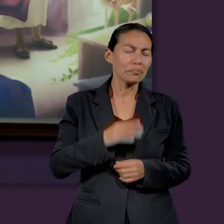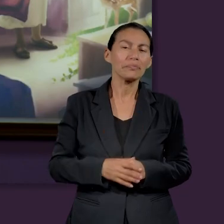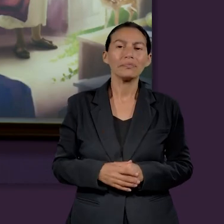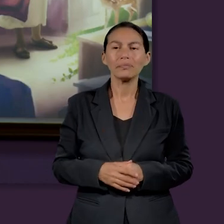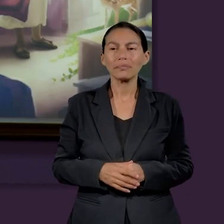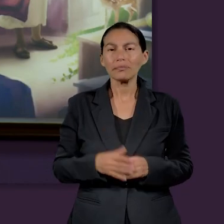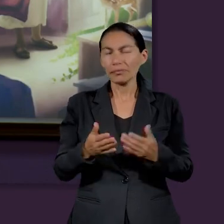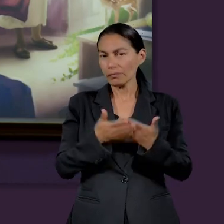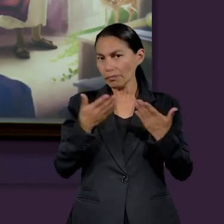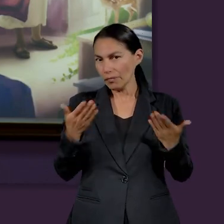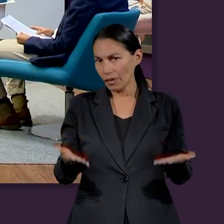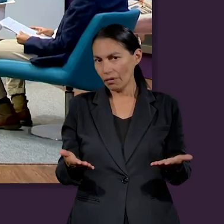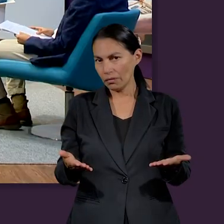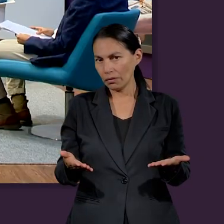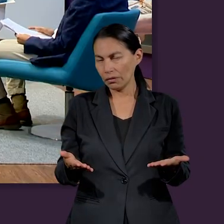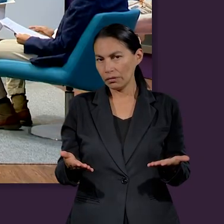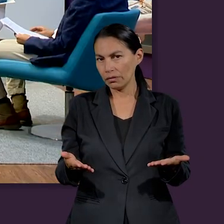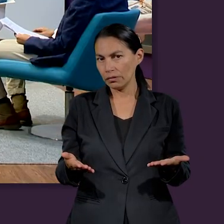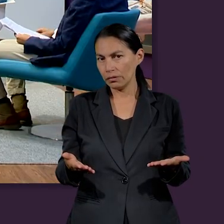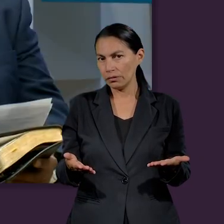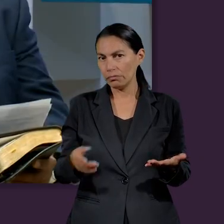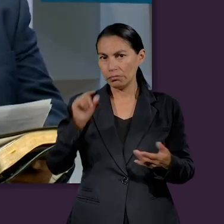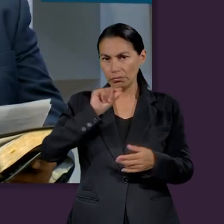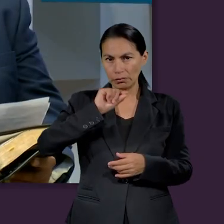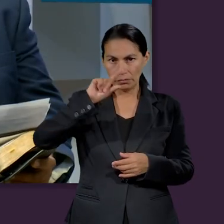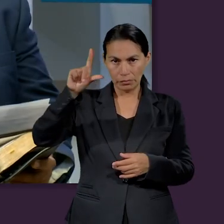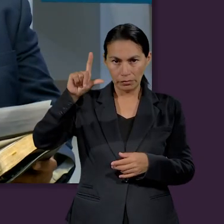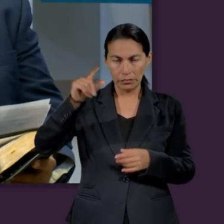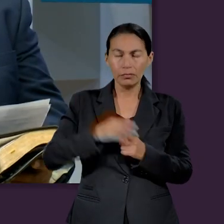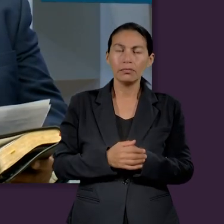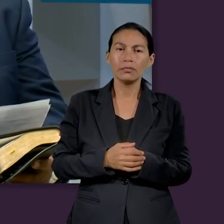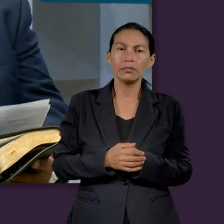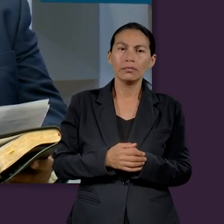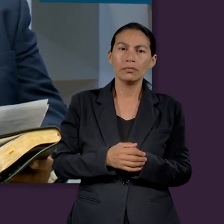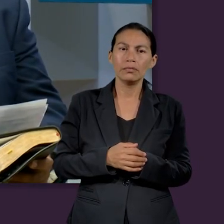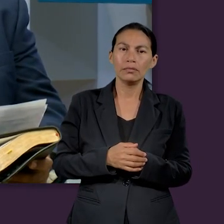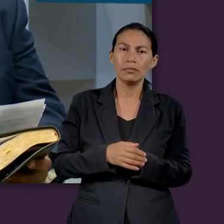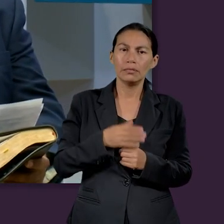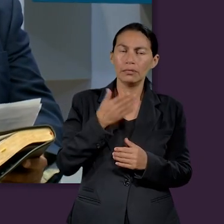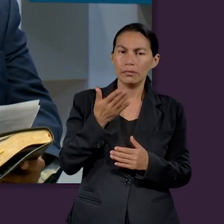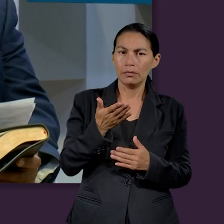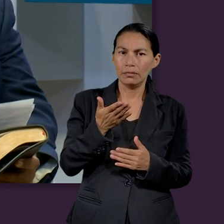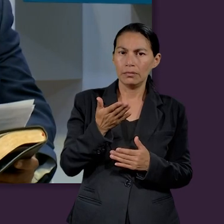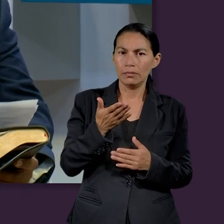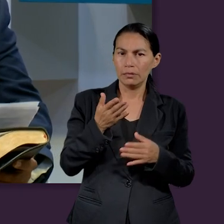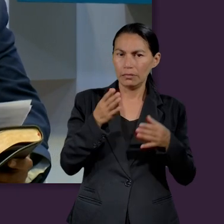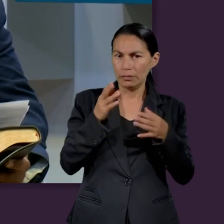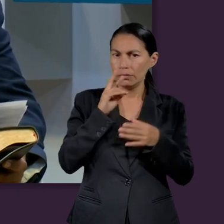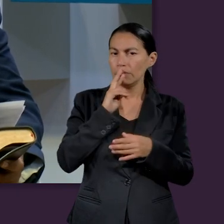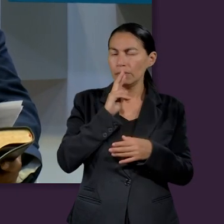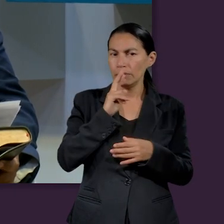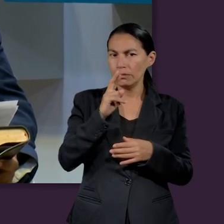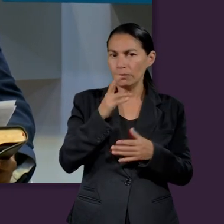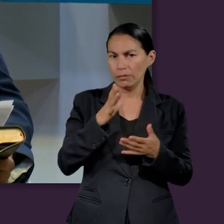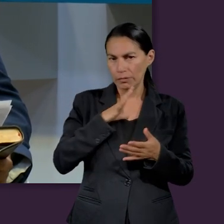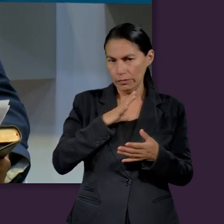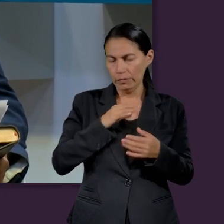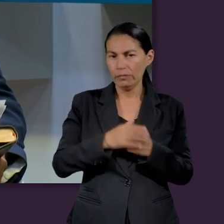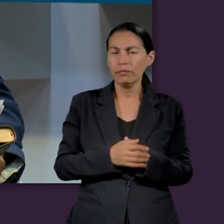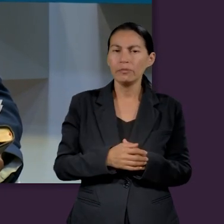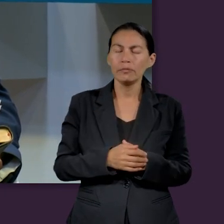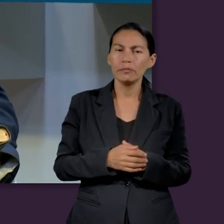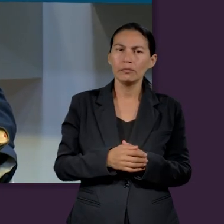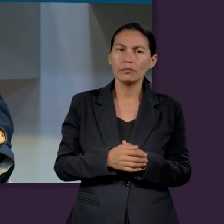Bueno. Ok. Excelente. Bueno, vamos a escuchar a uno de los expertos que tienen para